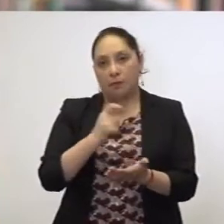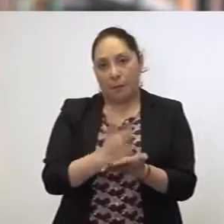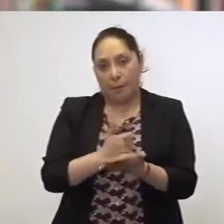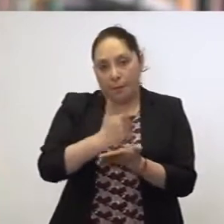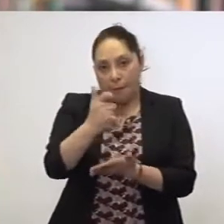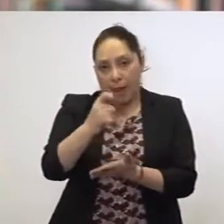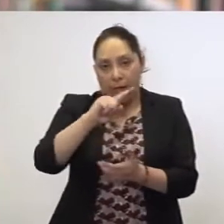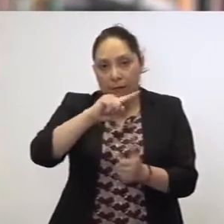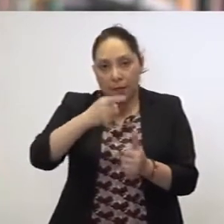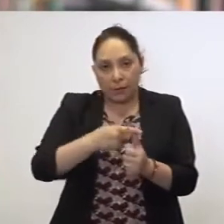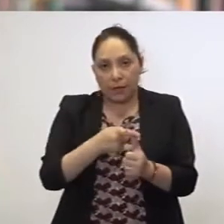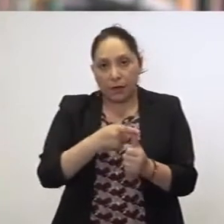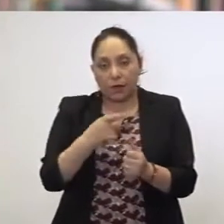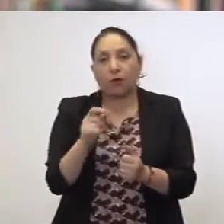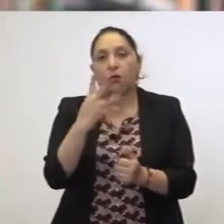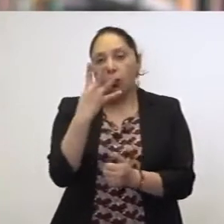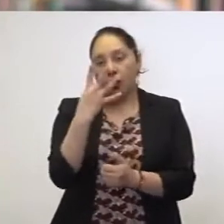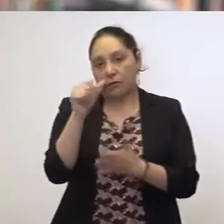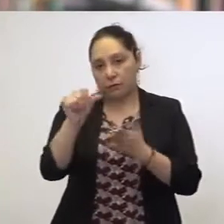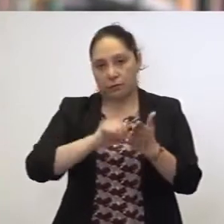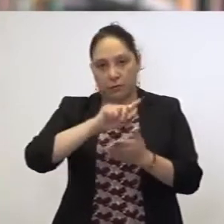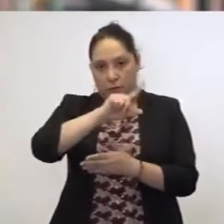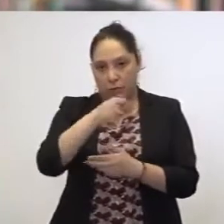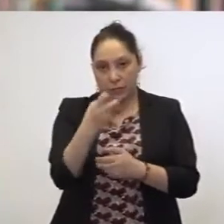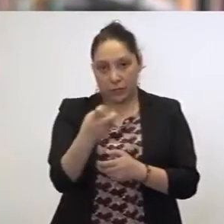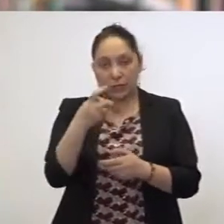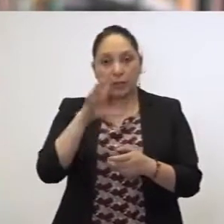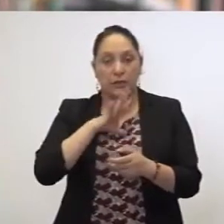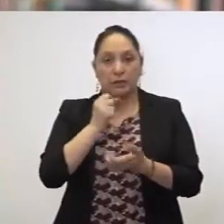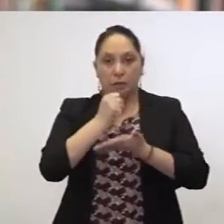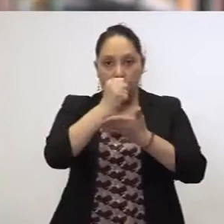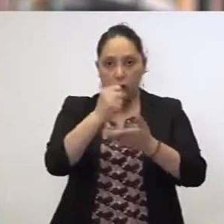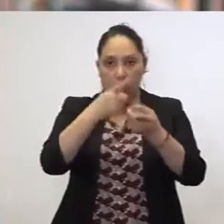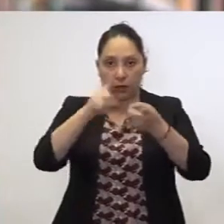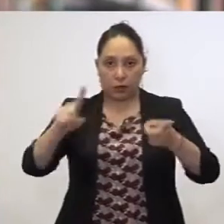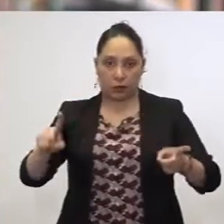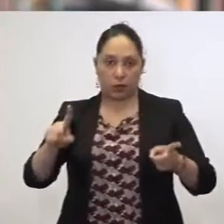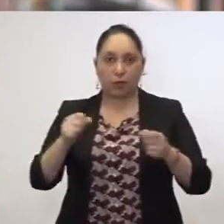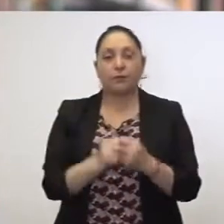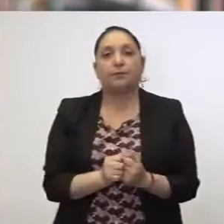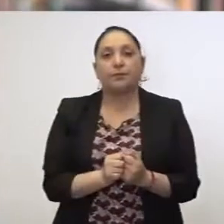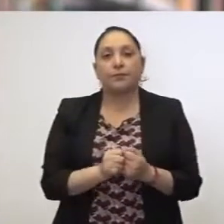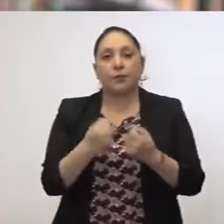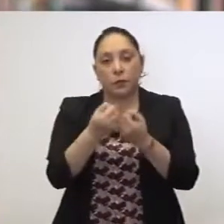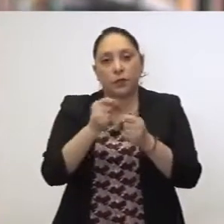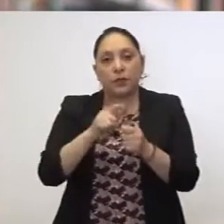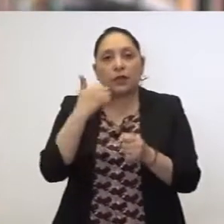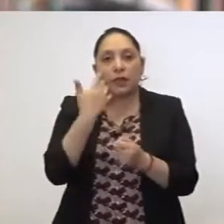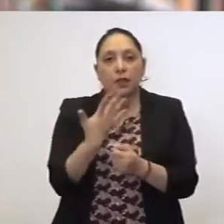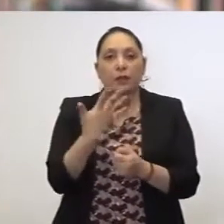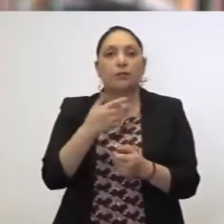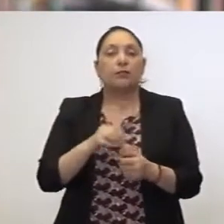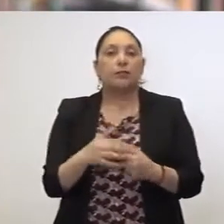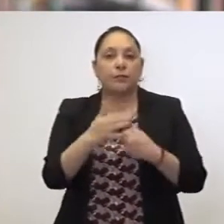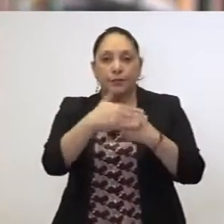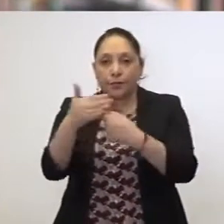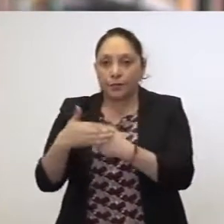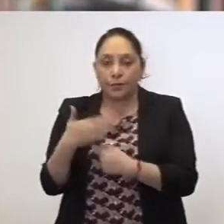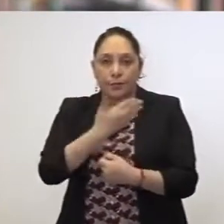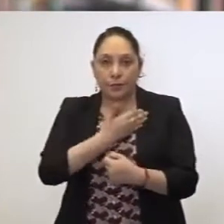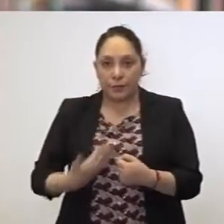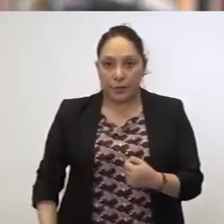meses. Esto será a través del Fondo de Desarrollo Social. Quiero sumarme al llamado del presidente de la República a los empresarios,